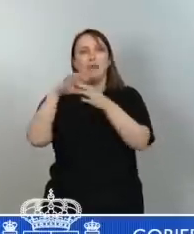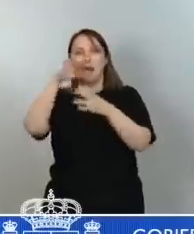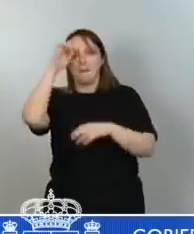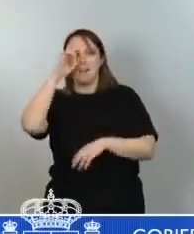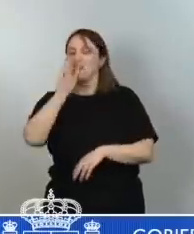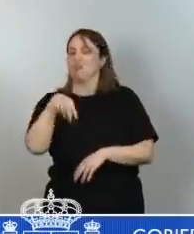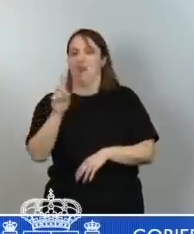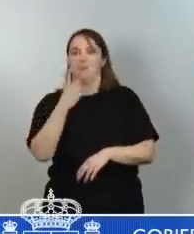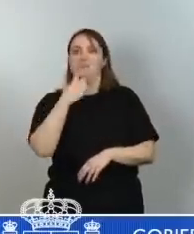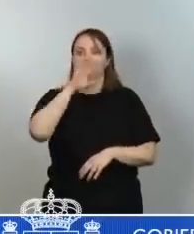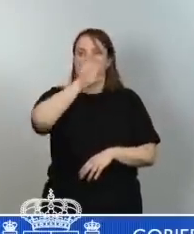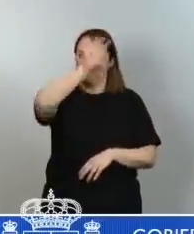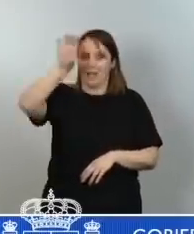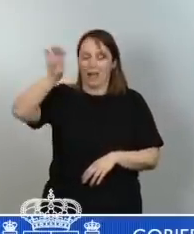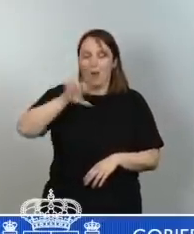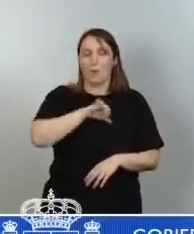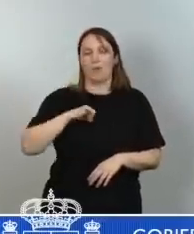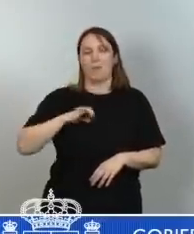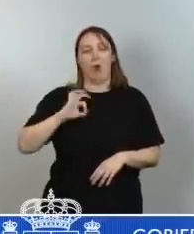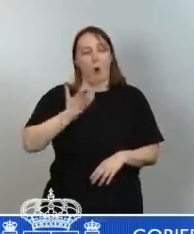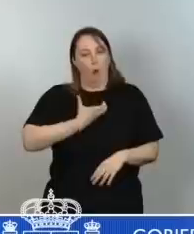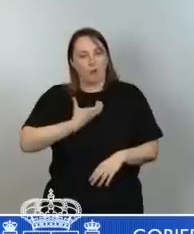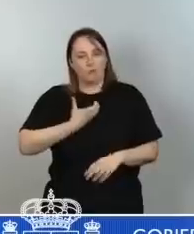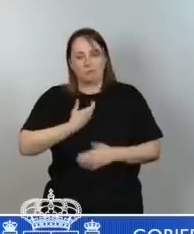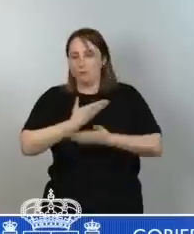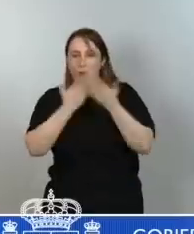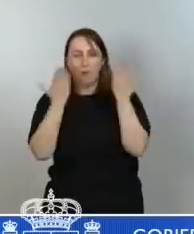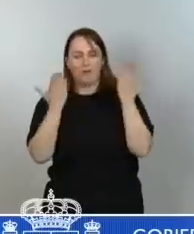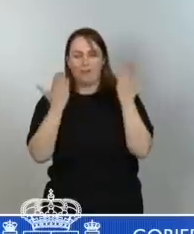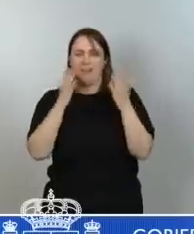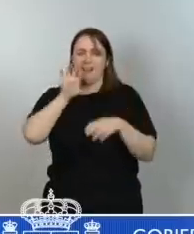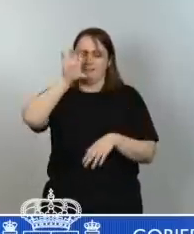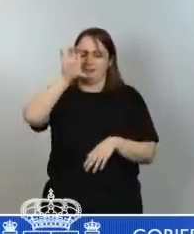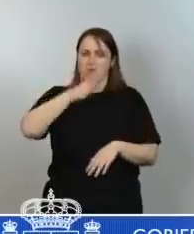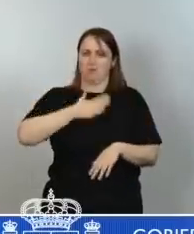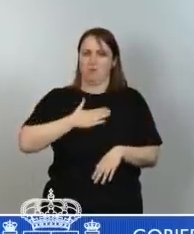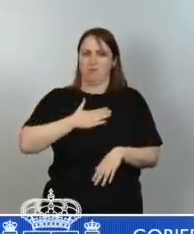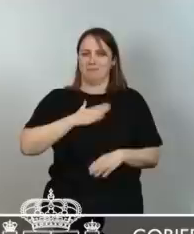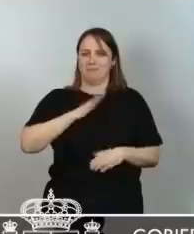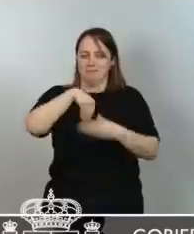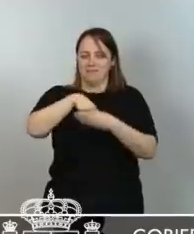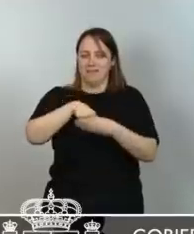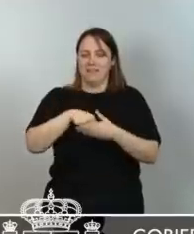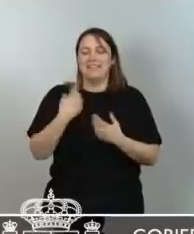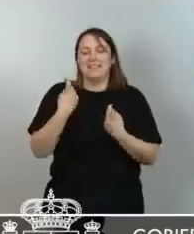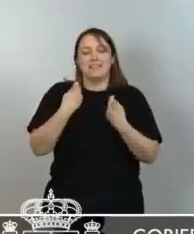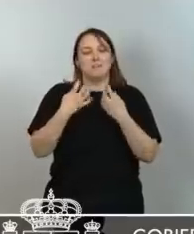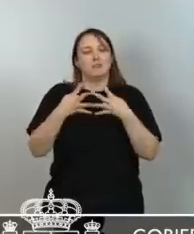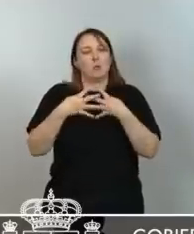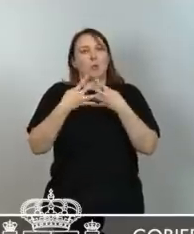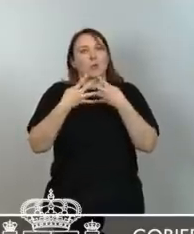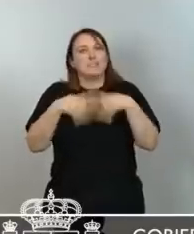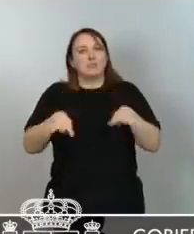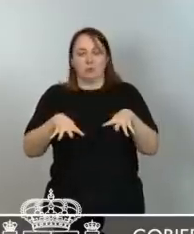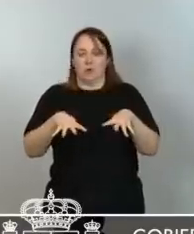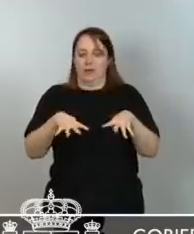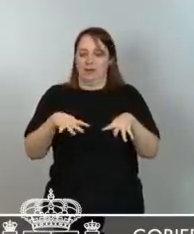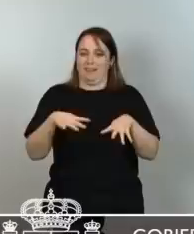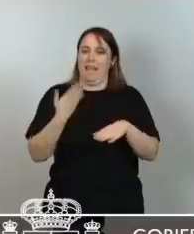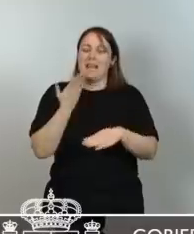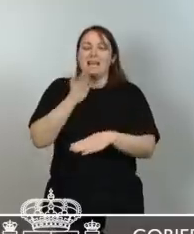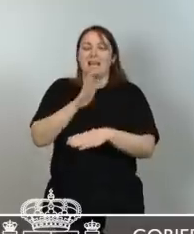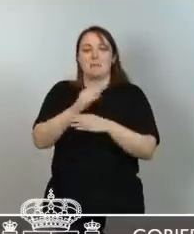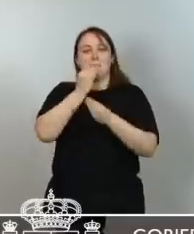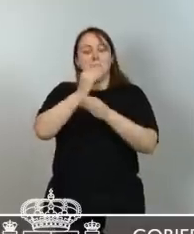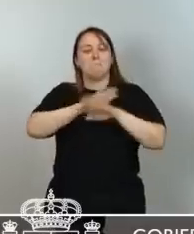los ayuntamientos y necesitamos reconstruir una estructura que represente mejor y que se parezca más a la diversidad de nuestro